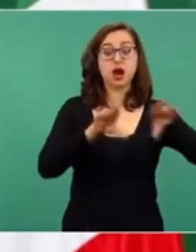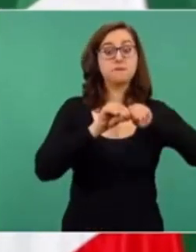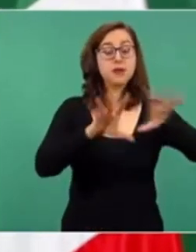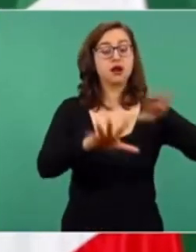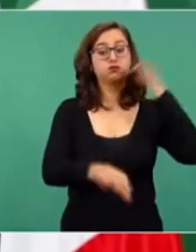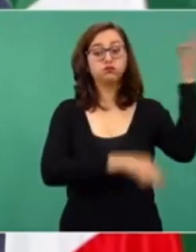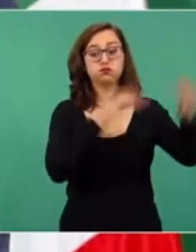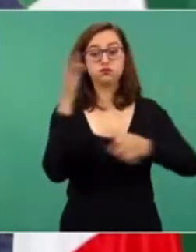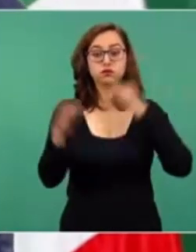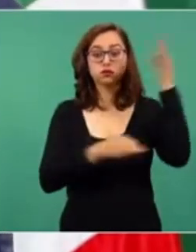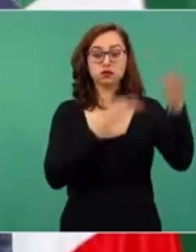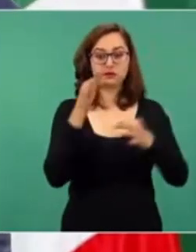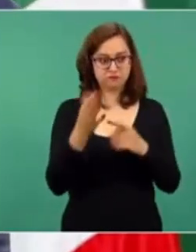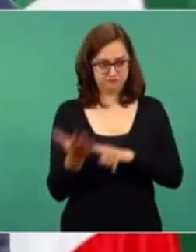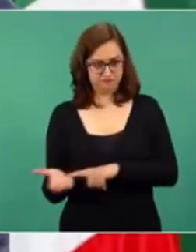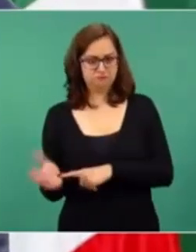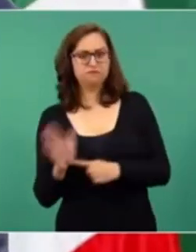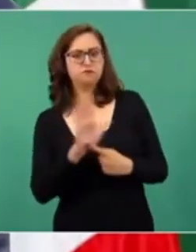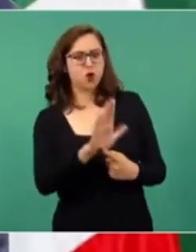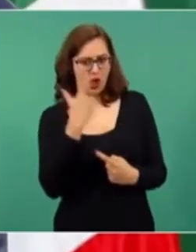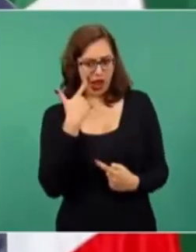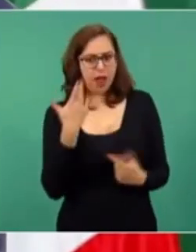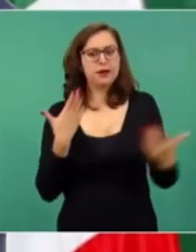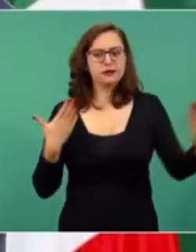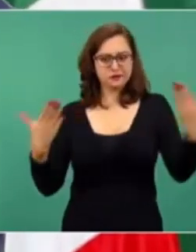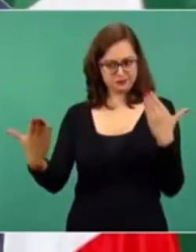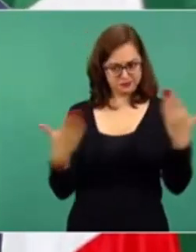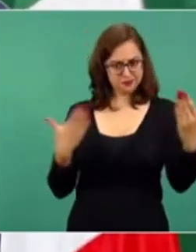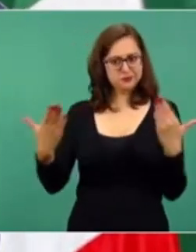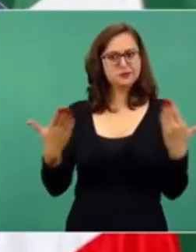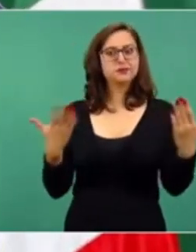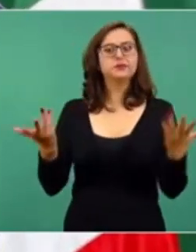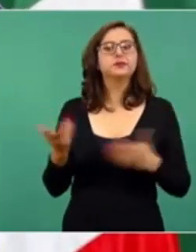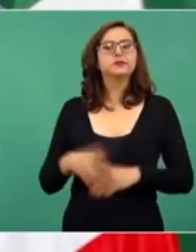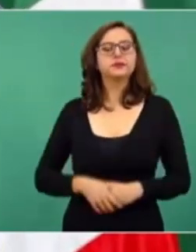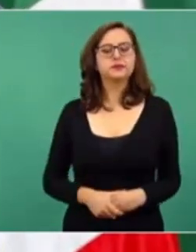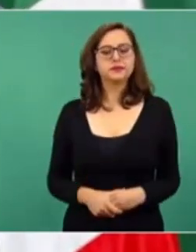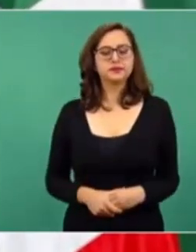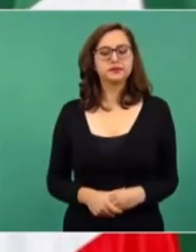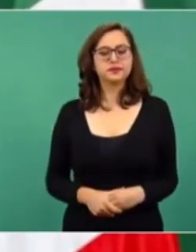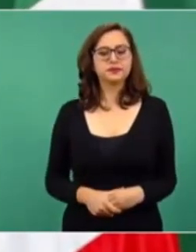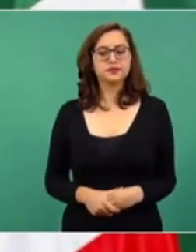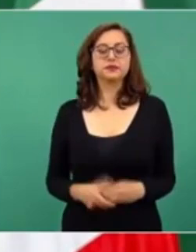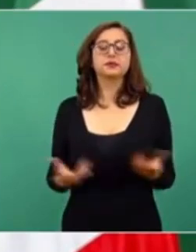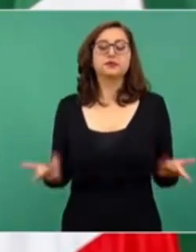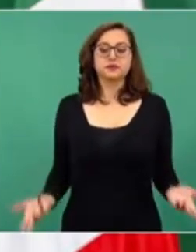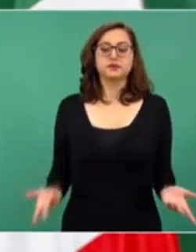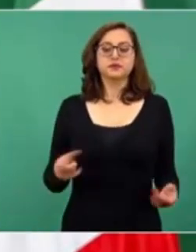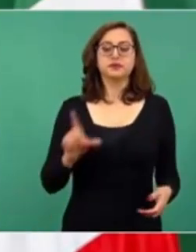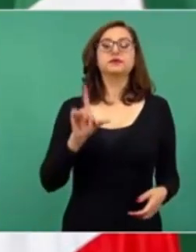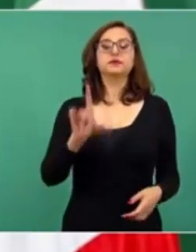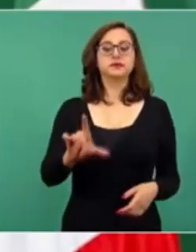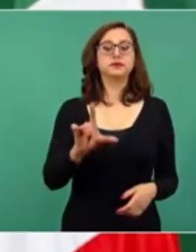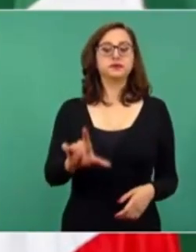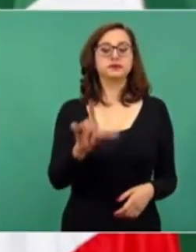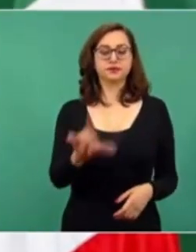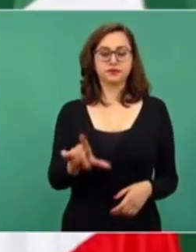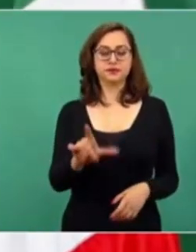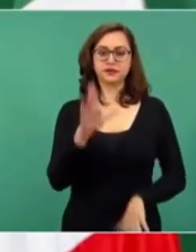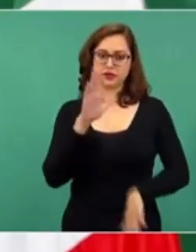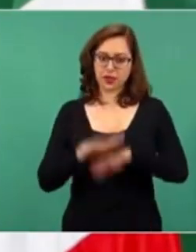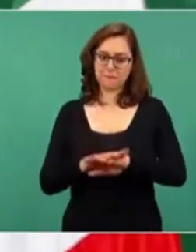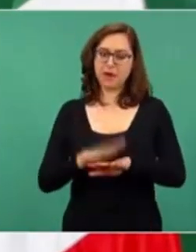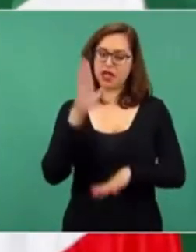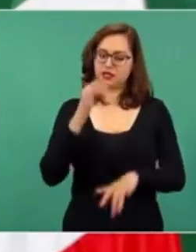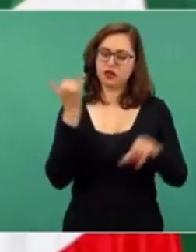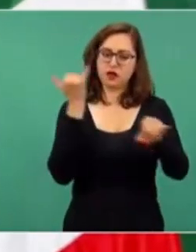sea contrarrestada con información. Entonces, el lunes vamos a presentar